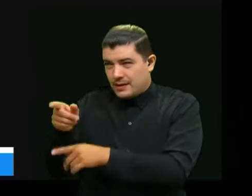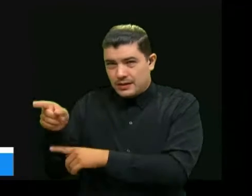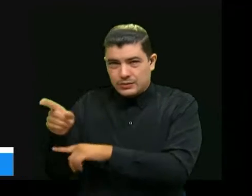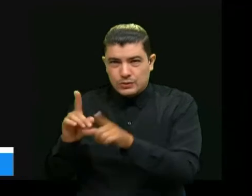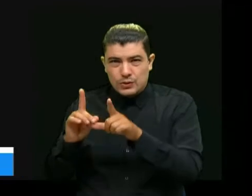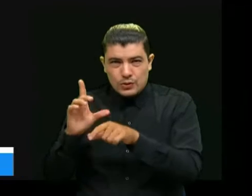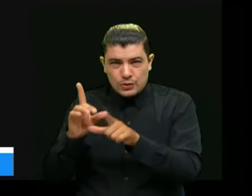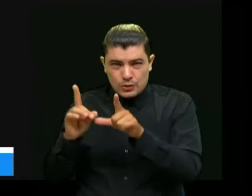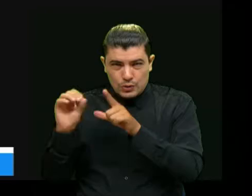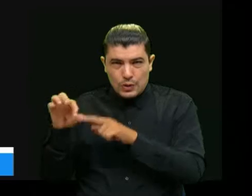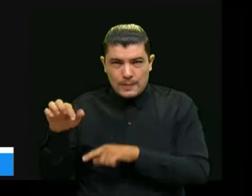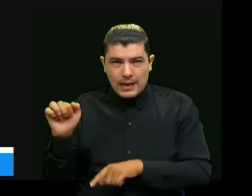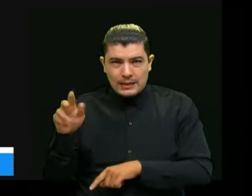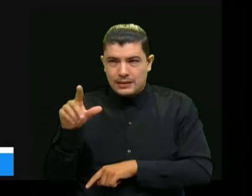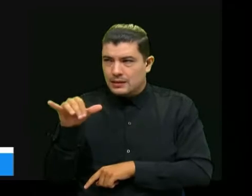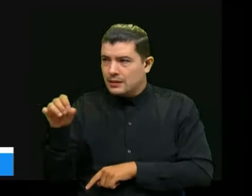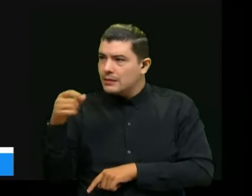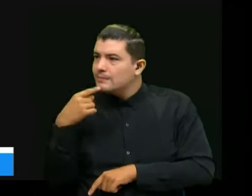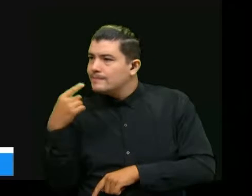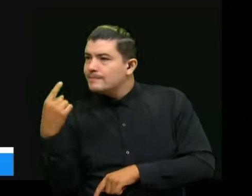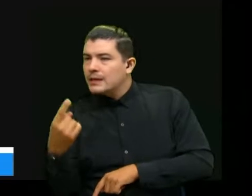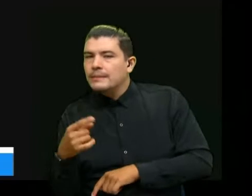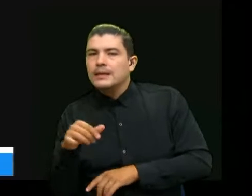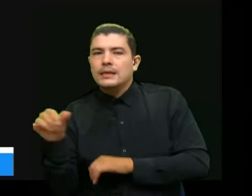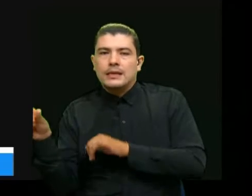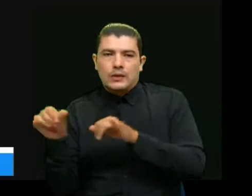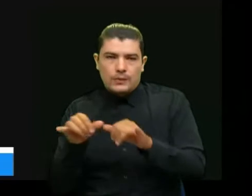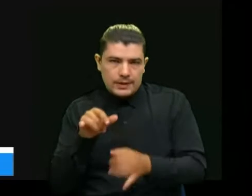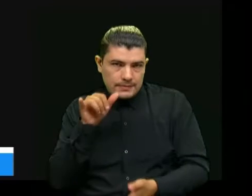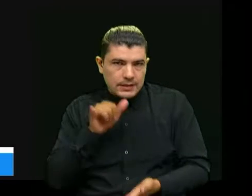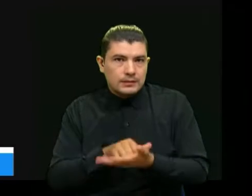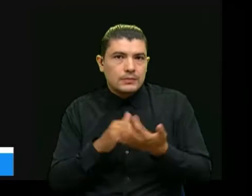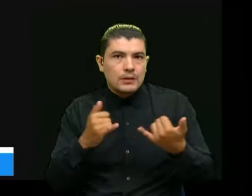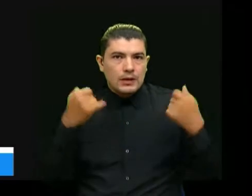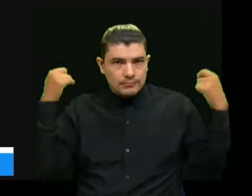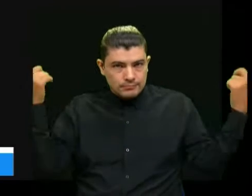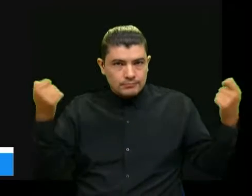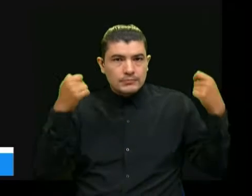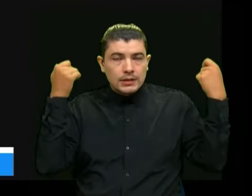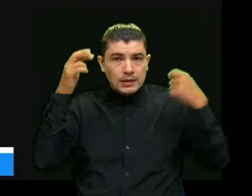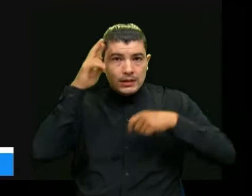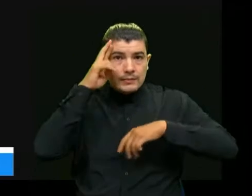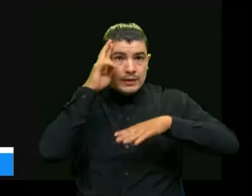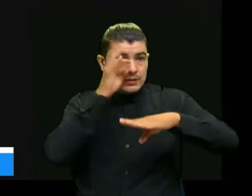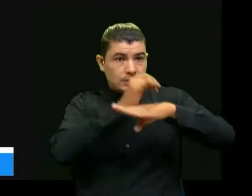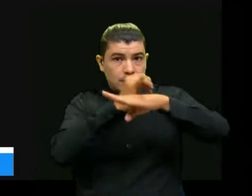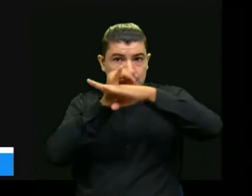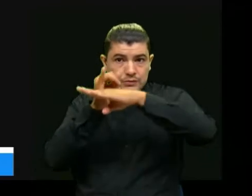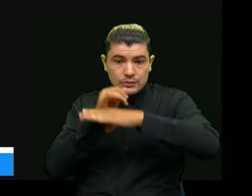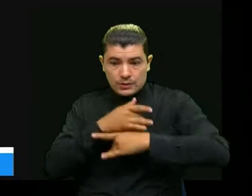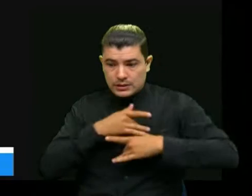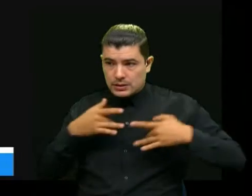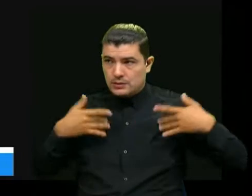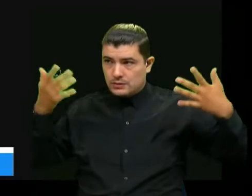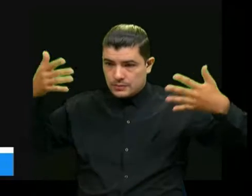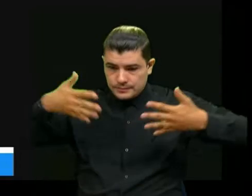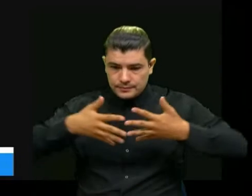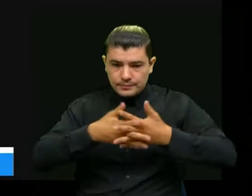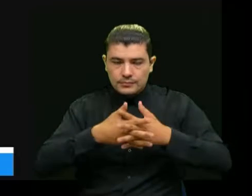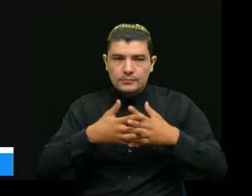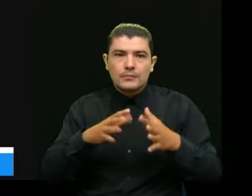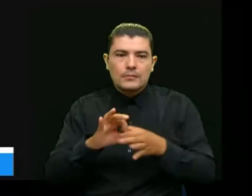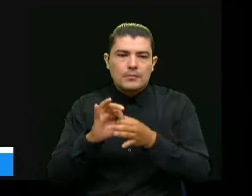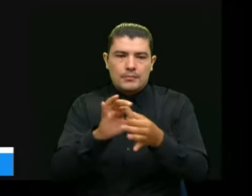y este ejercicio de autocuidado nos ha permitido pues tener una red con las diferentes instituciones de salud y garantizar la